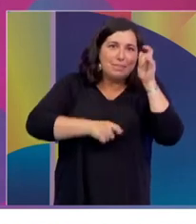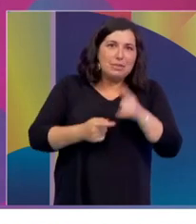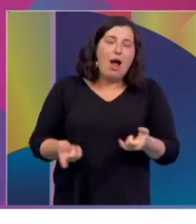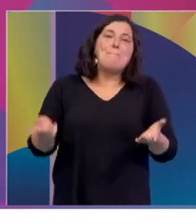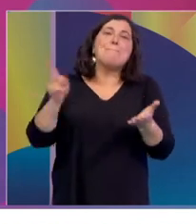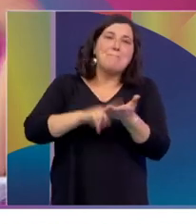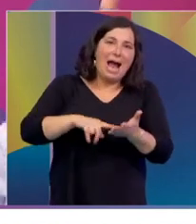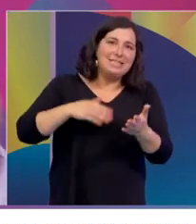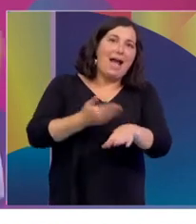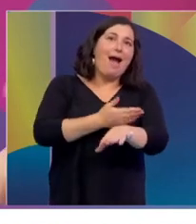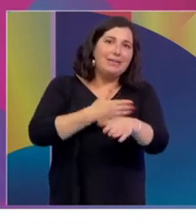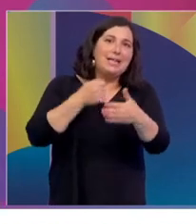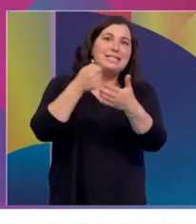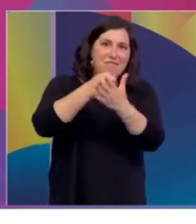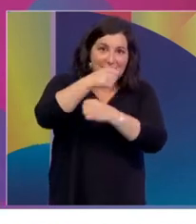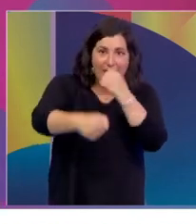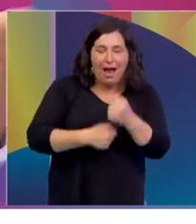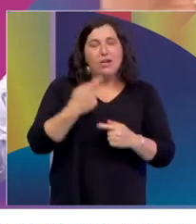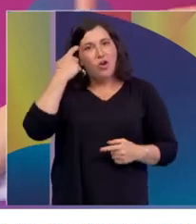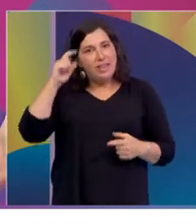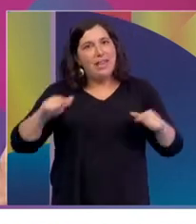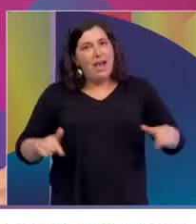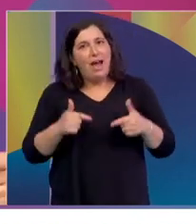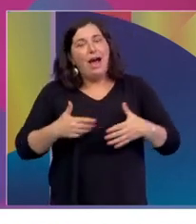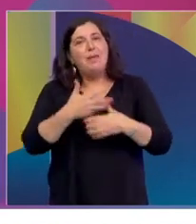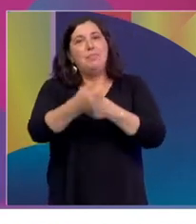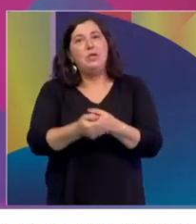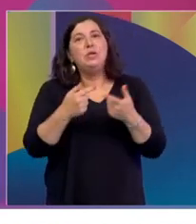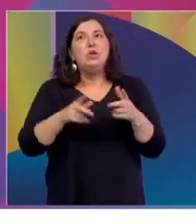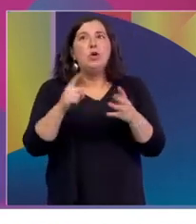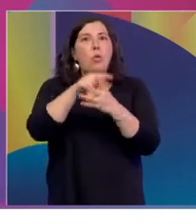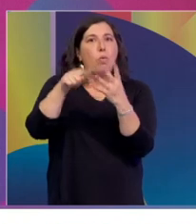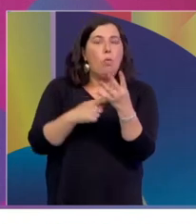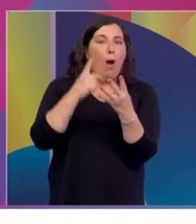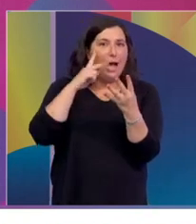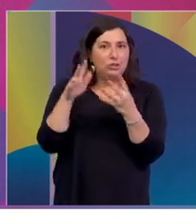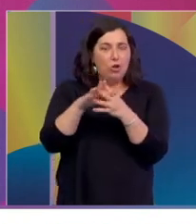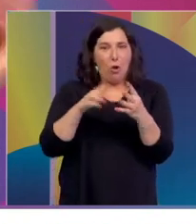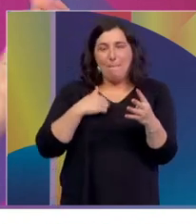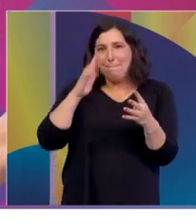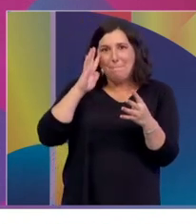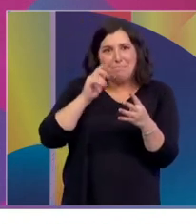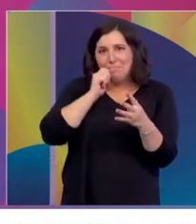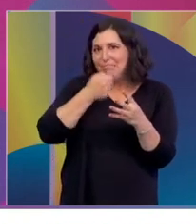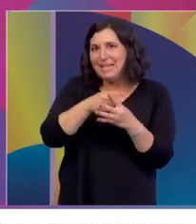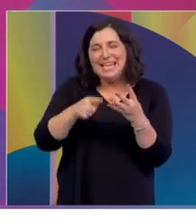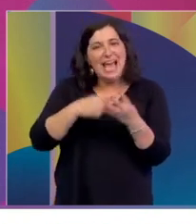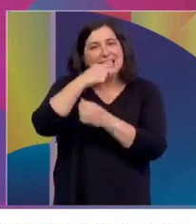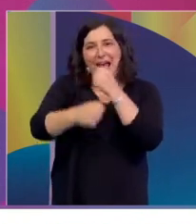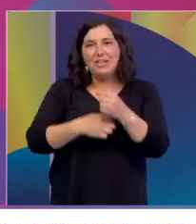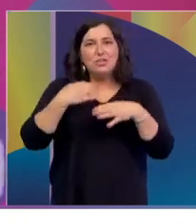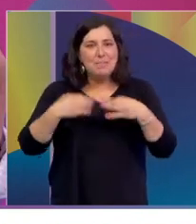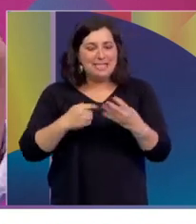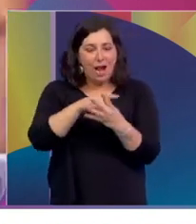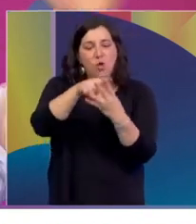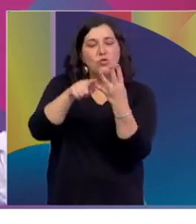antes de fin de año y bueno, la idea es seguir. El factor común que veo en los cuatro, que me alucina y este año es muy particular, yo